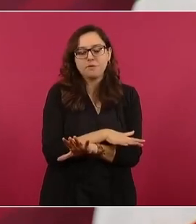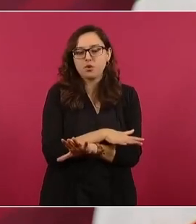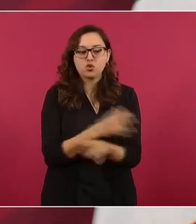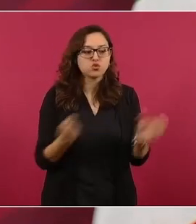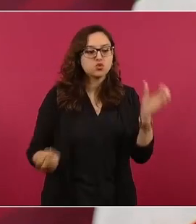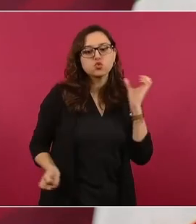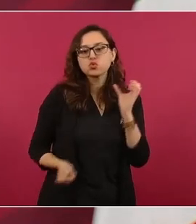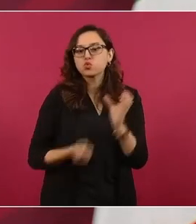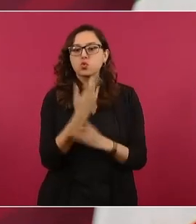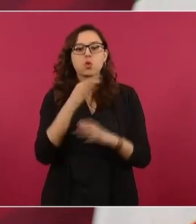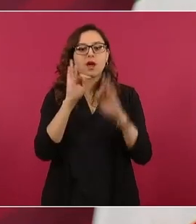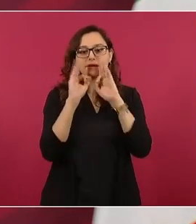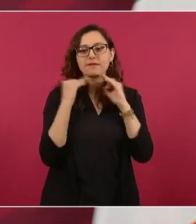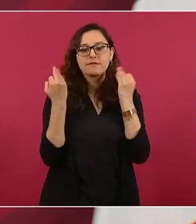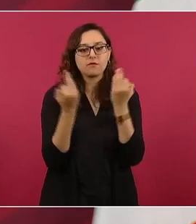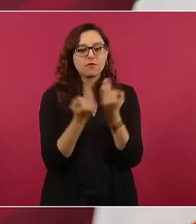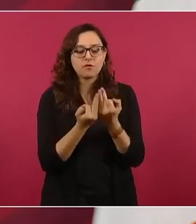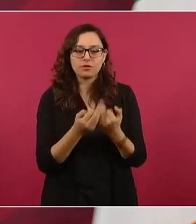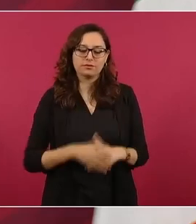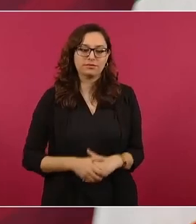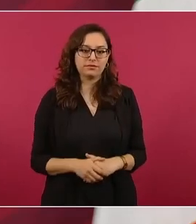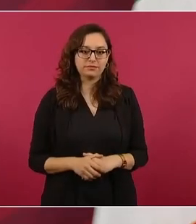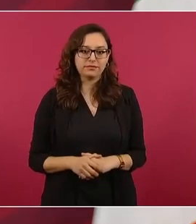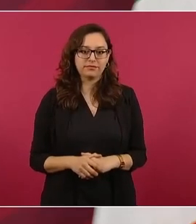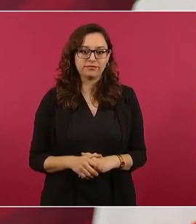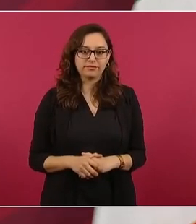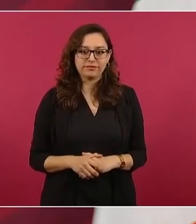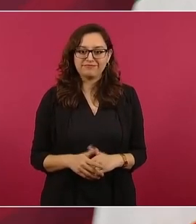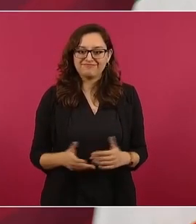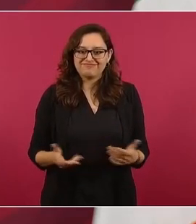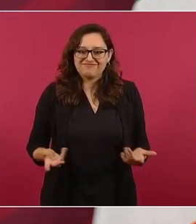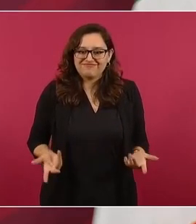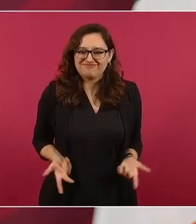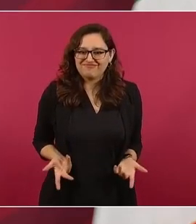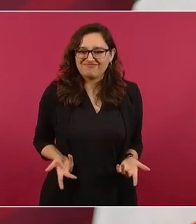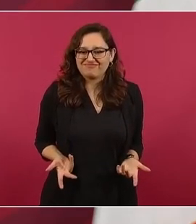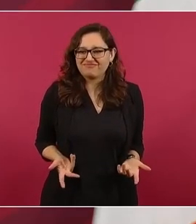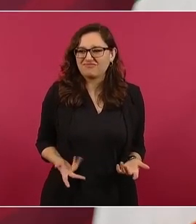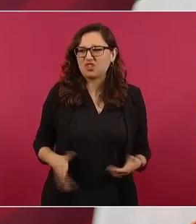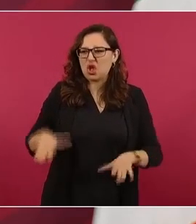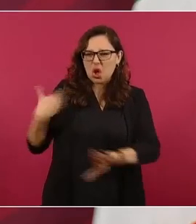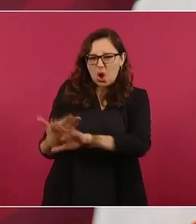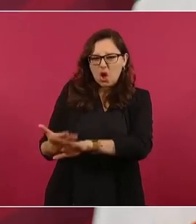tipo, no negarse a todo,